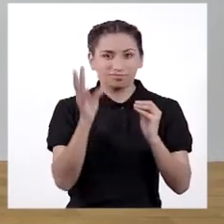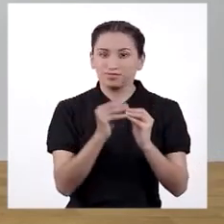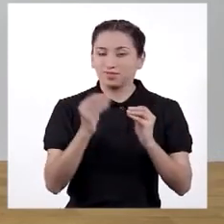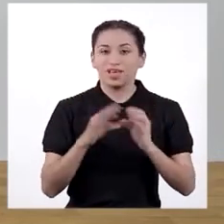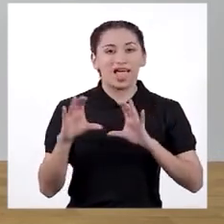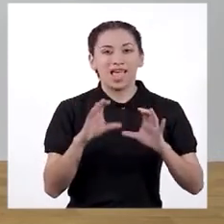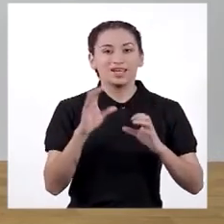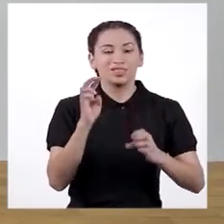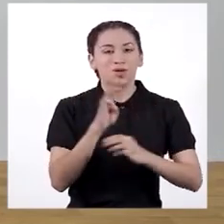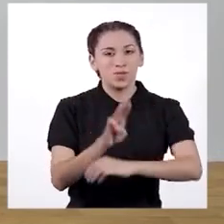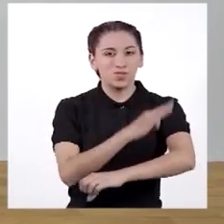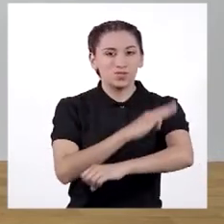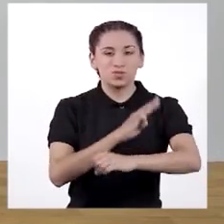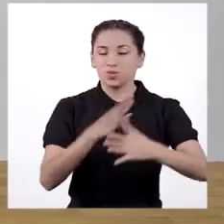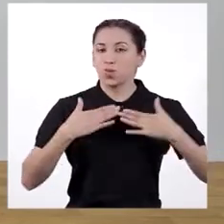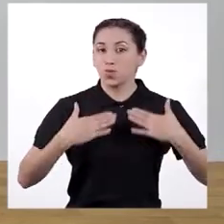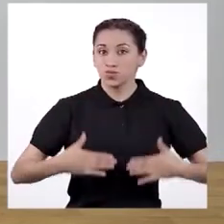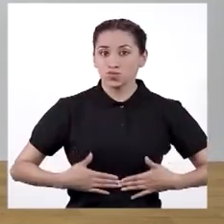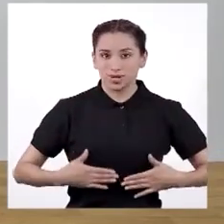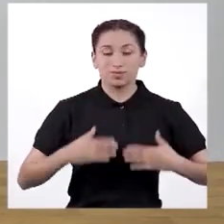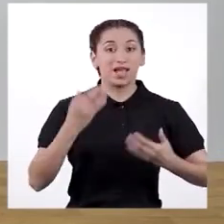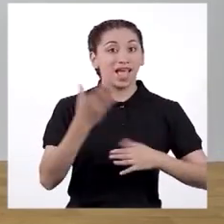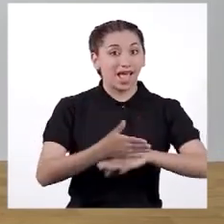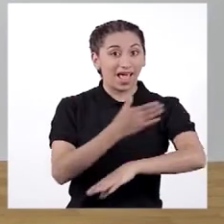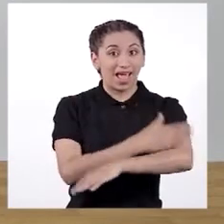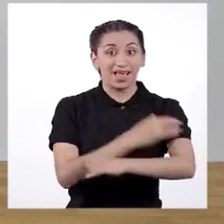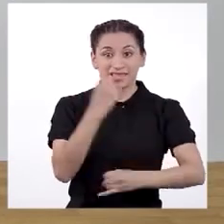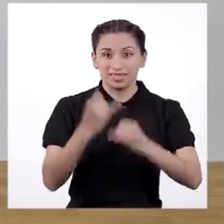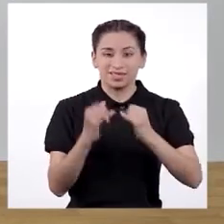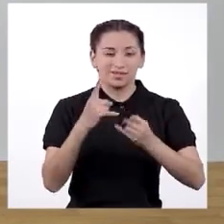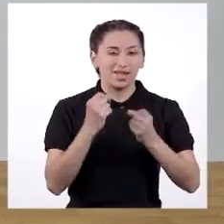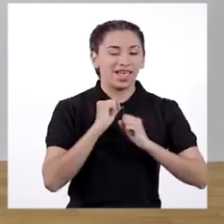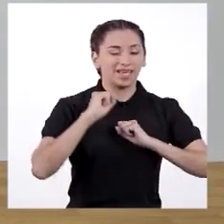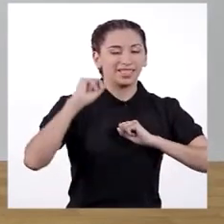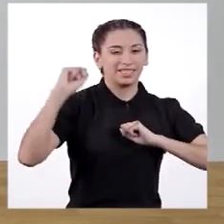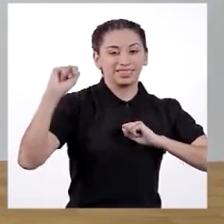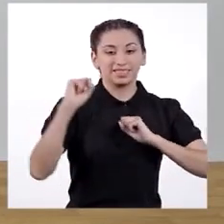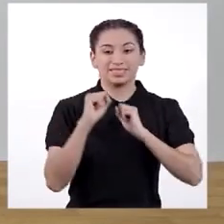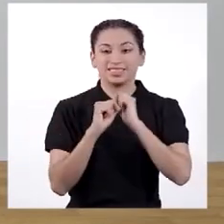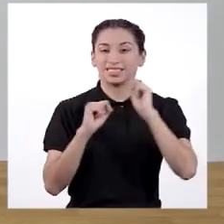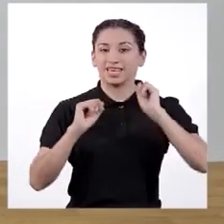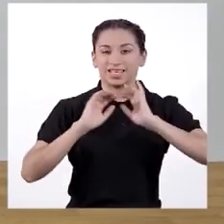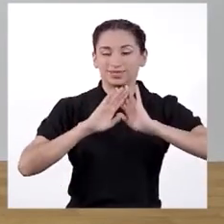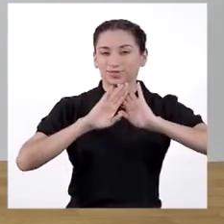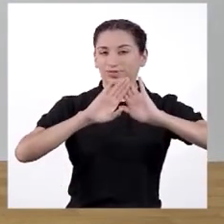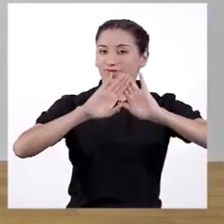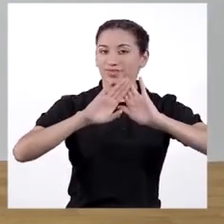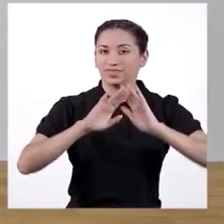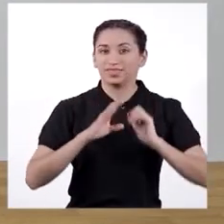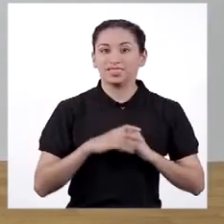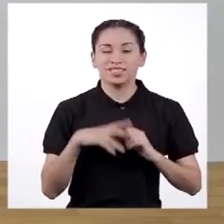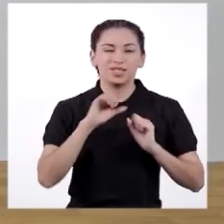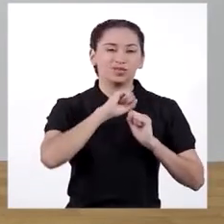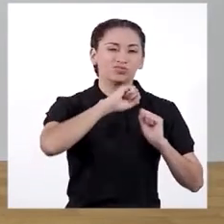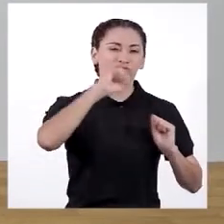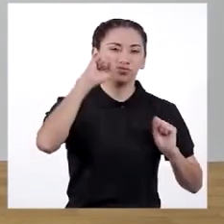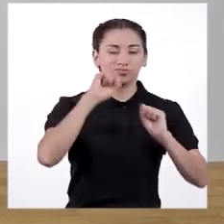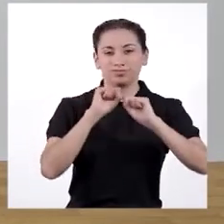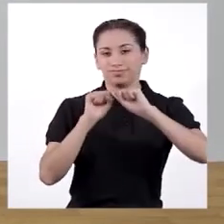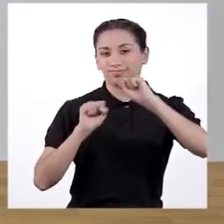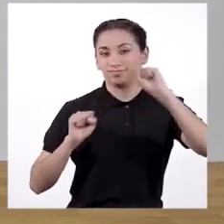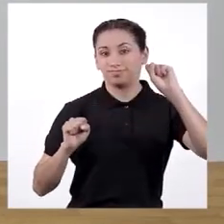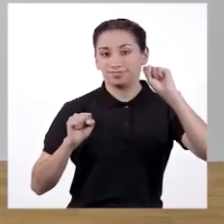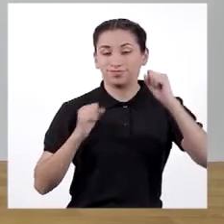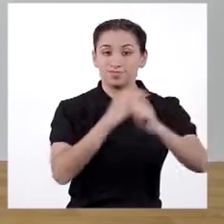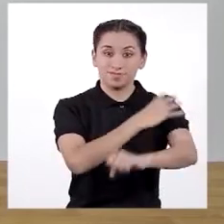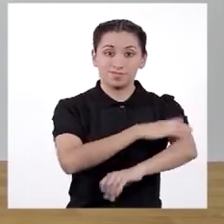propio estilo para hacer música con el cuerpo. Y antes de terminar, vamos a estirar. Eso es. Estiramos